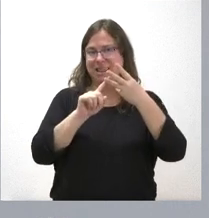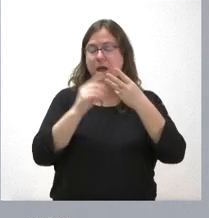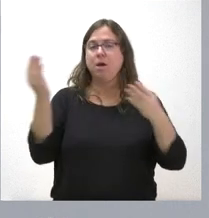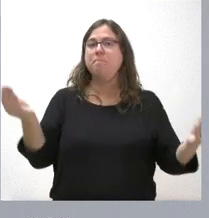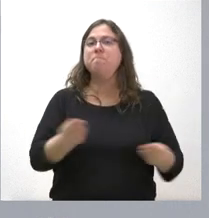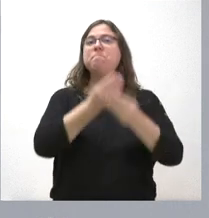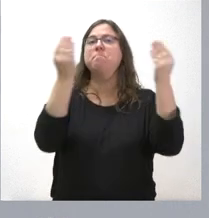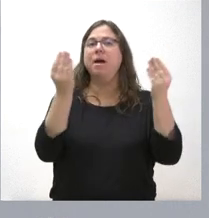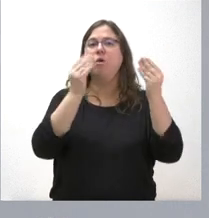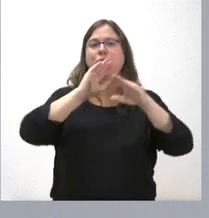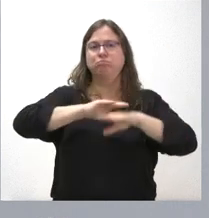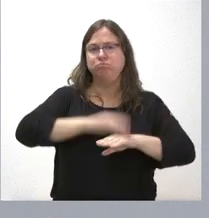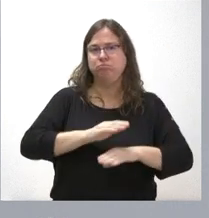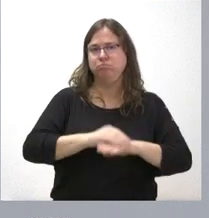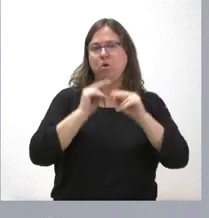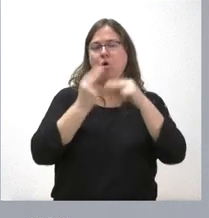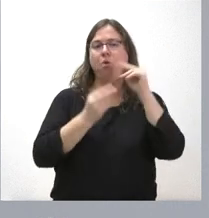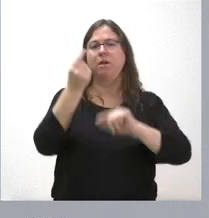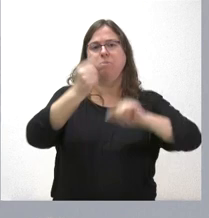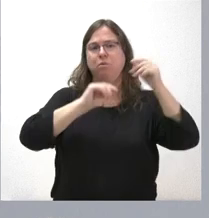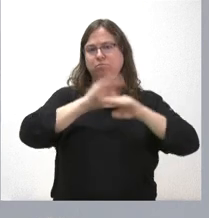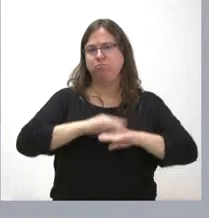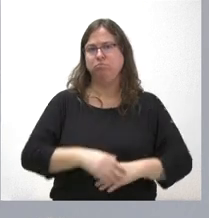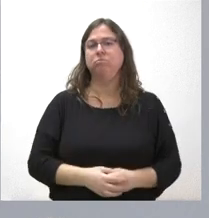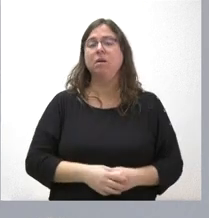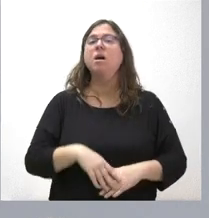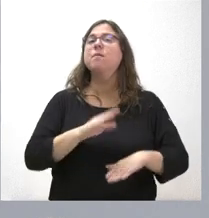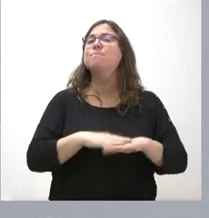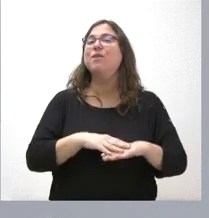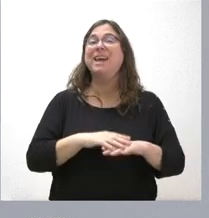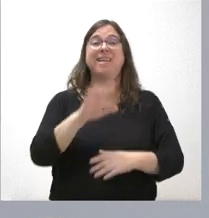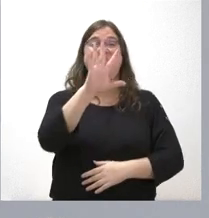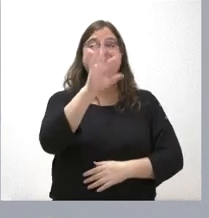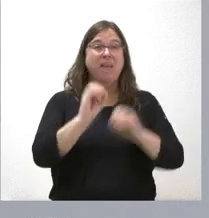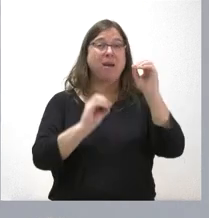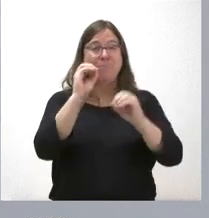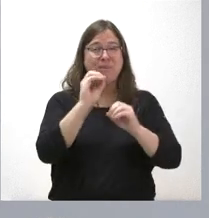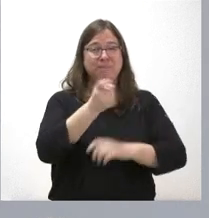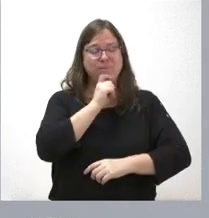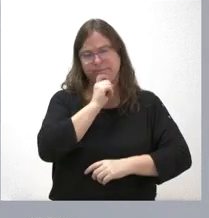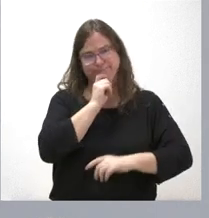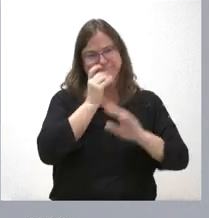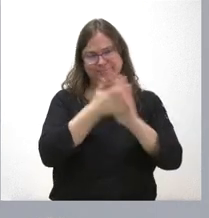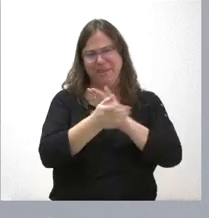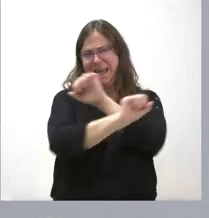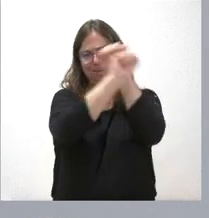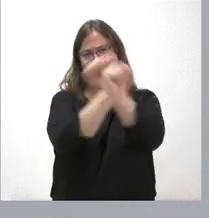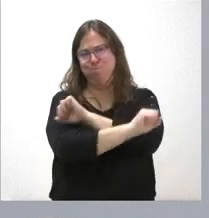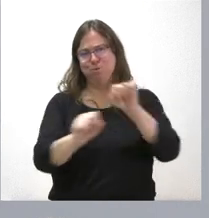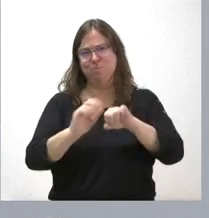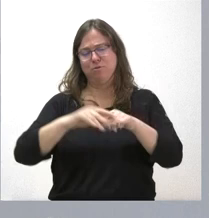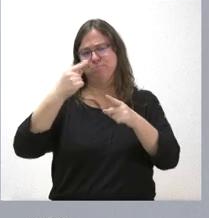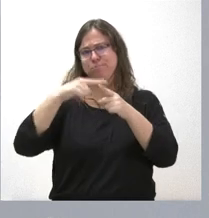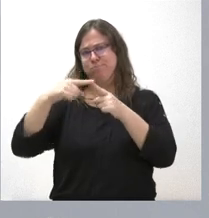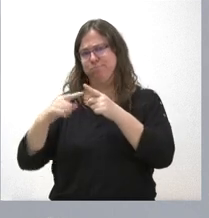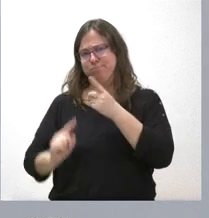nivel de ejecución presupuestaria ¿por qué es muy difícil llegar al 100% o imposible llegar al 100%? pues por varios factores el primero